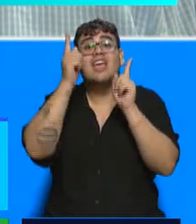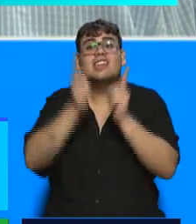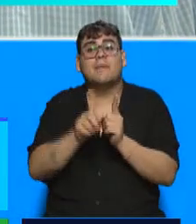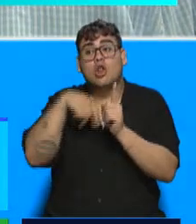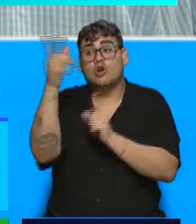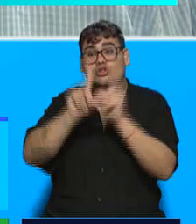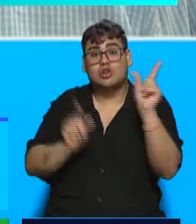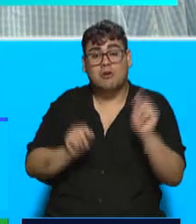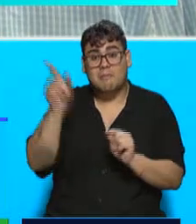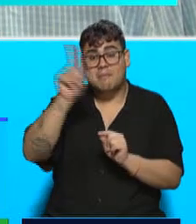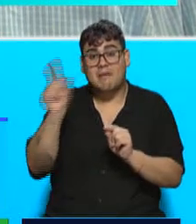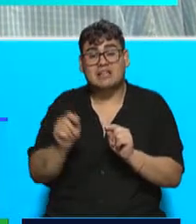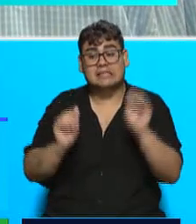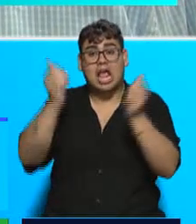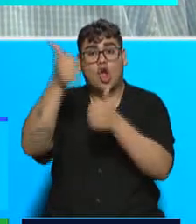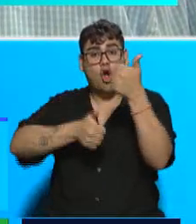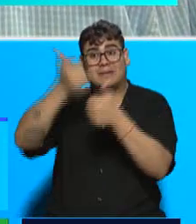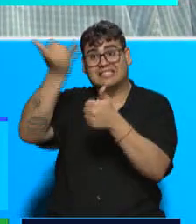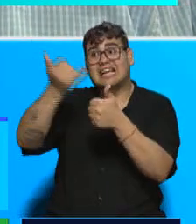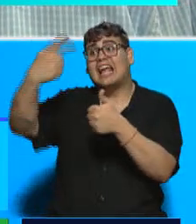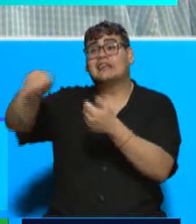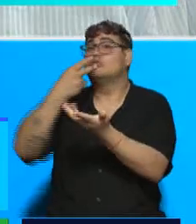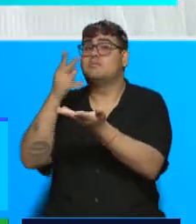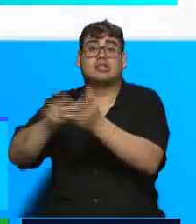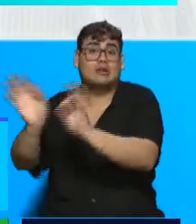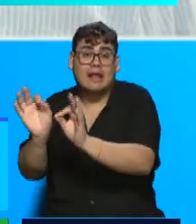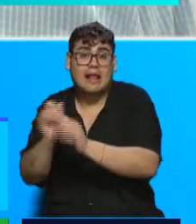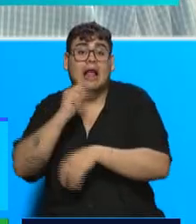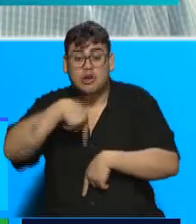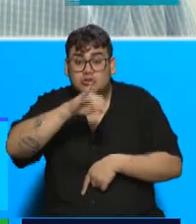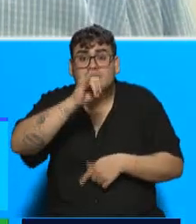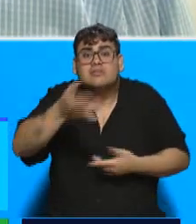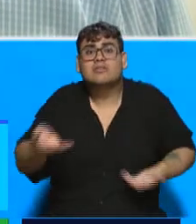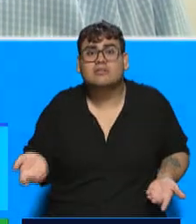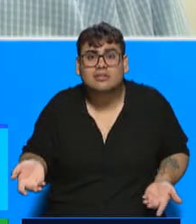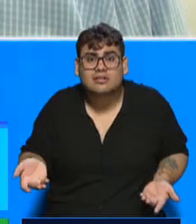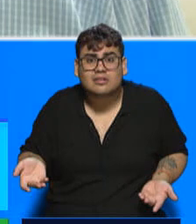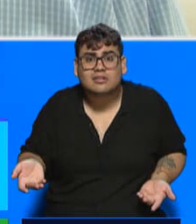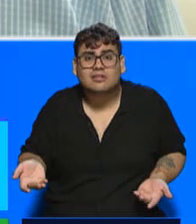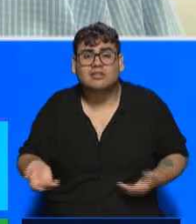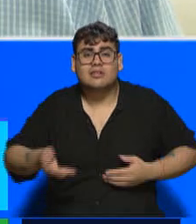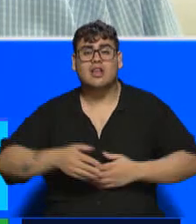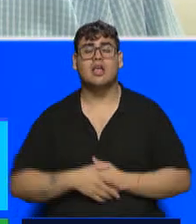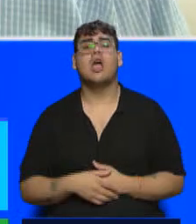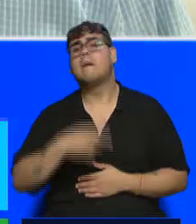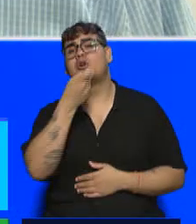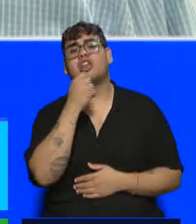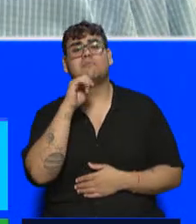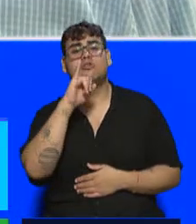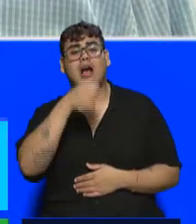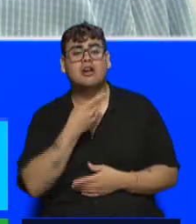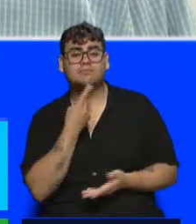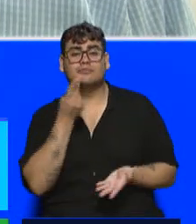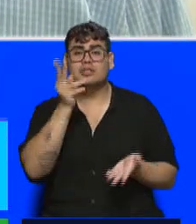en el mundo no aplican retenciones a sus productos al nivel de exportaciones. ¿Cuáles podrían ser los efectos de retroceso en este tema?